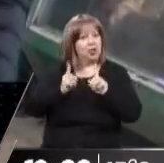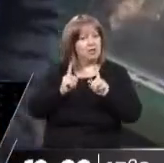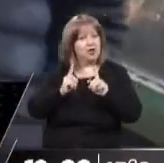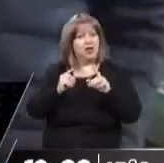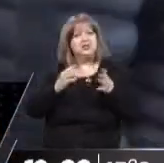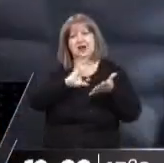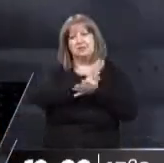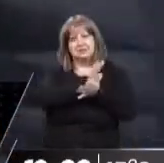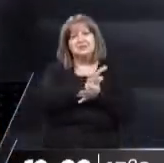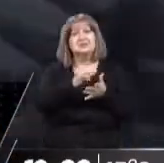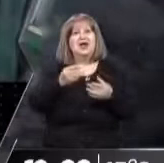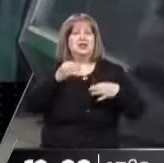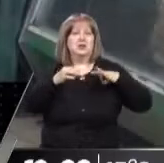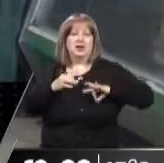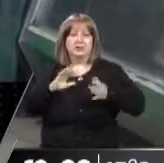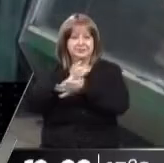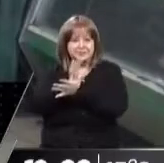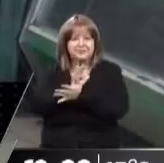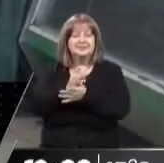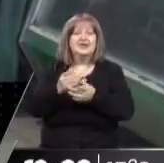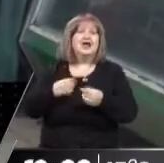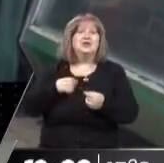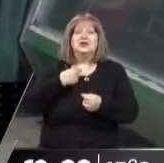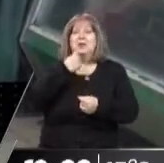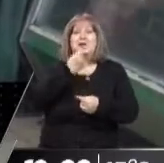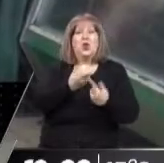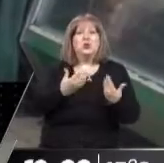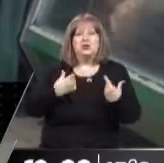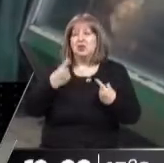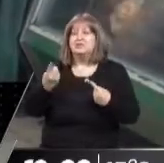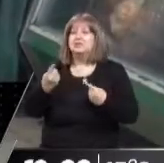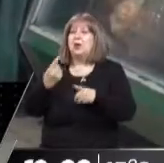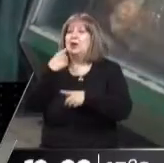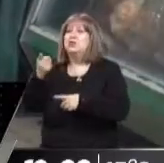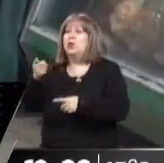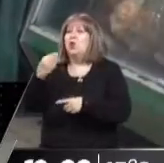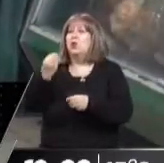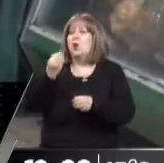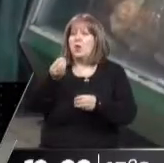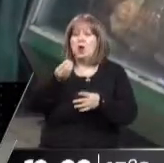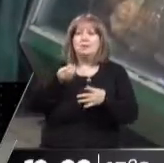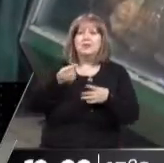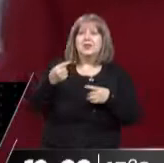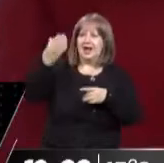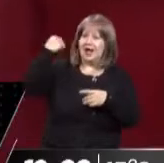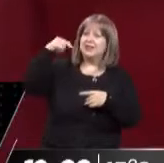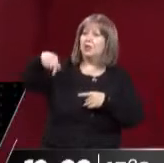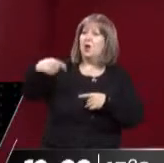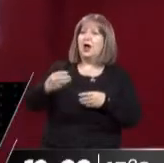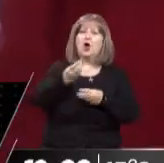parte, sostienen que no les queda otra opción que buscar precios. ¿Qué ha cambiado en el consumo y del tiempo anterior a ahora?